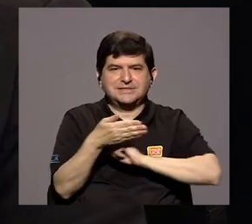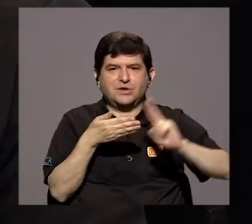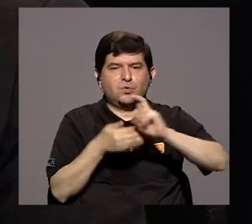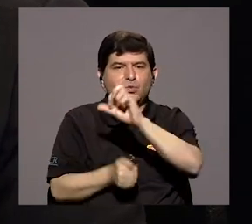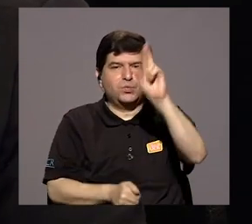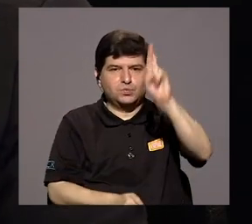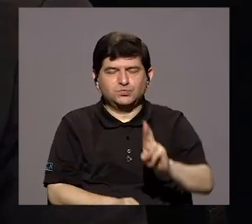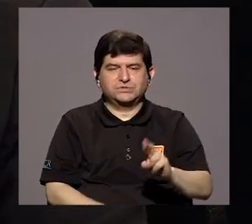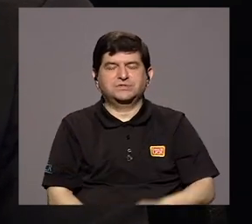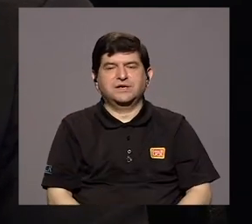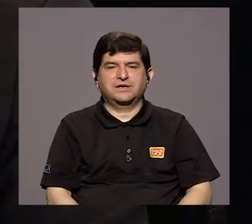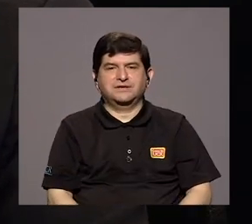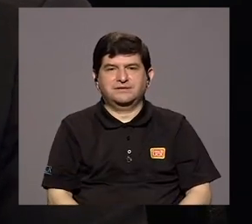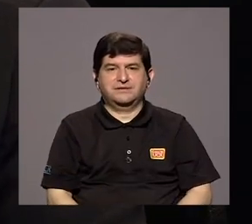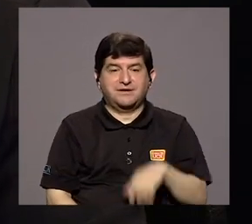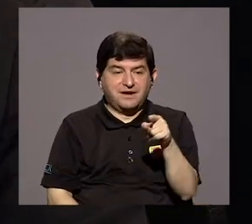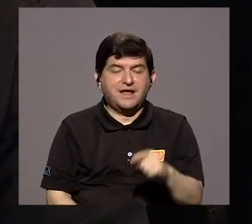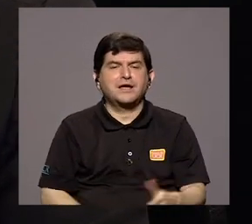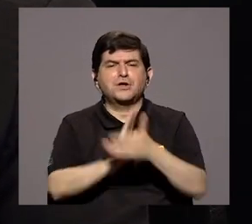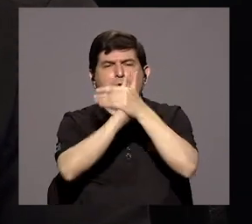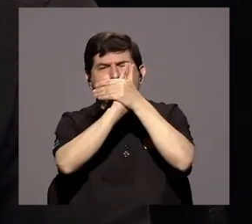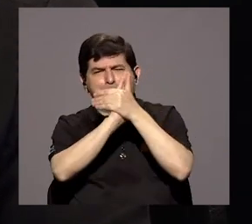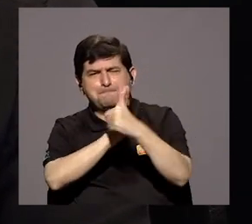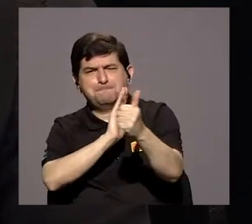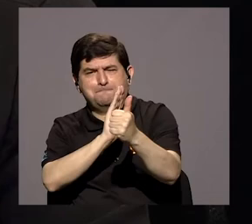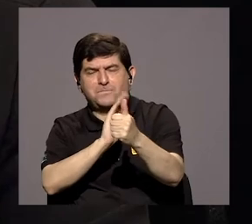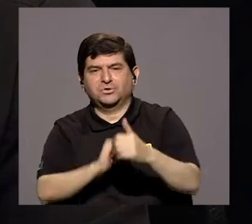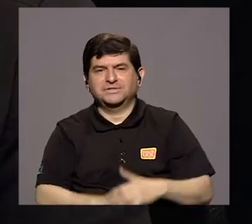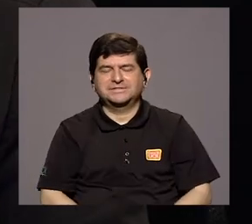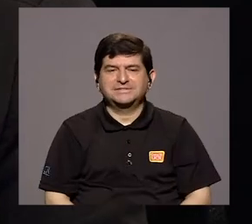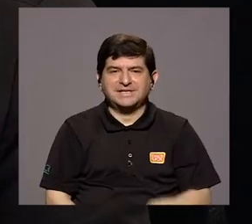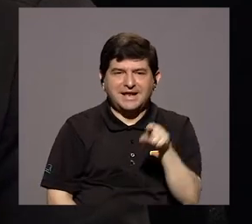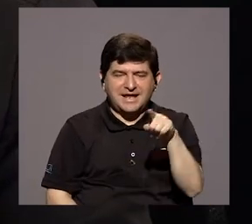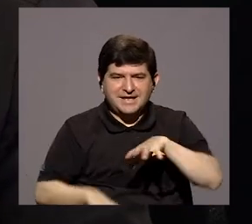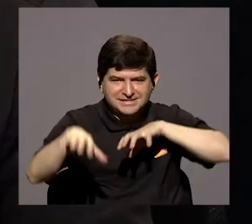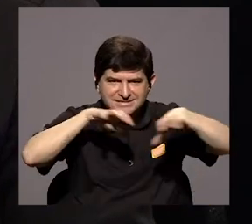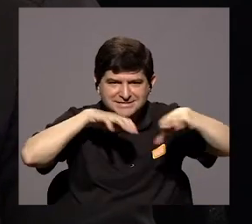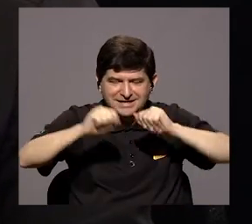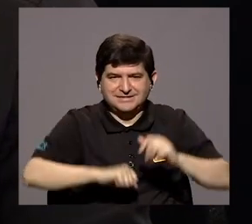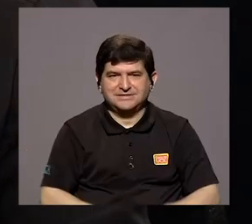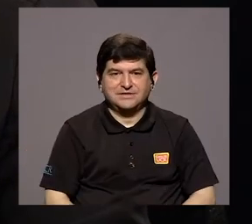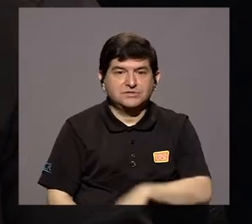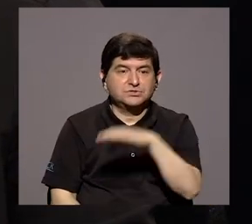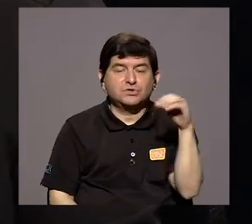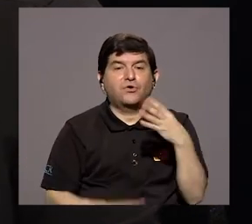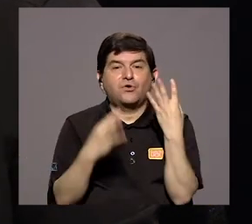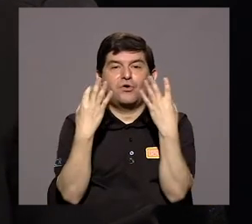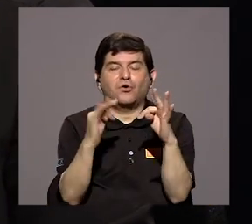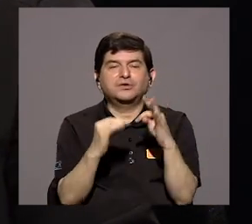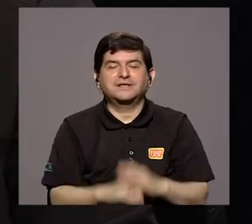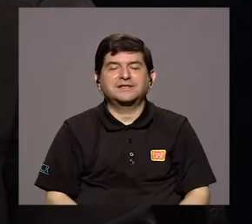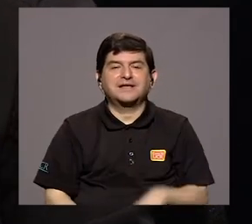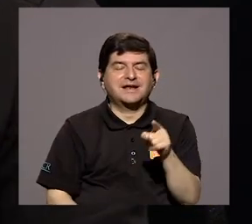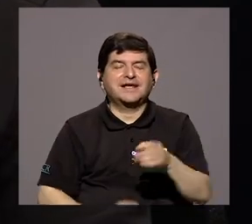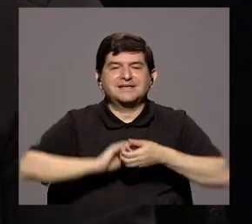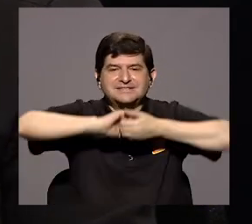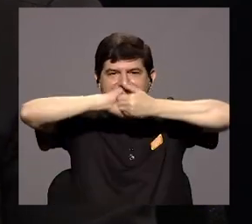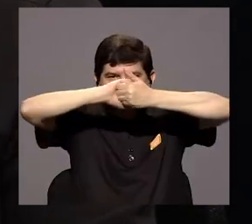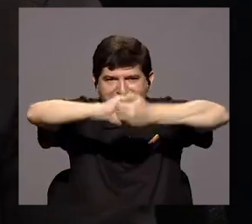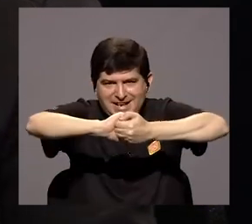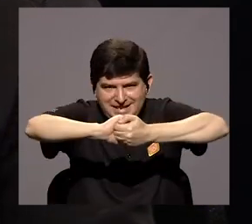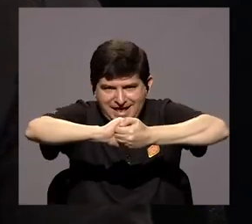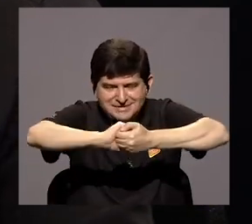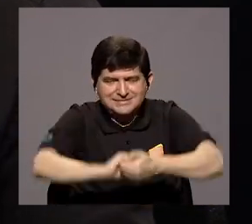Rica y con otras que realmente nos han potenciado, ¿verdad?, esa reactivación o buscar esas alianzas, no